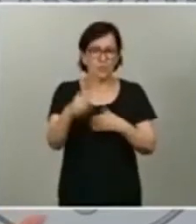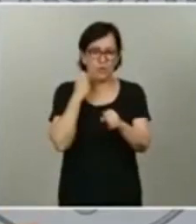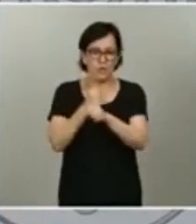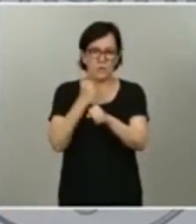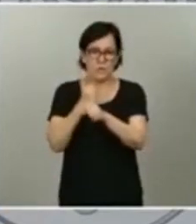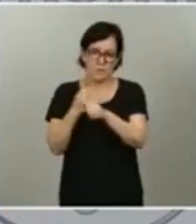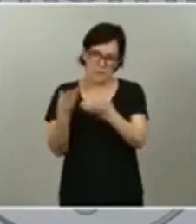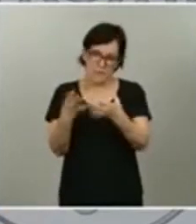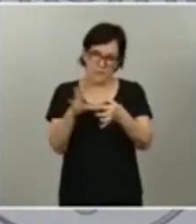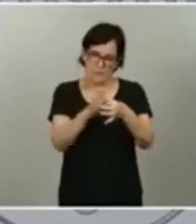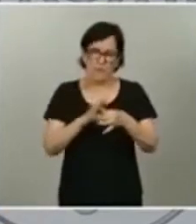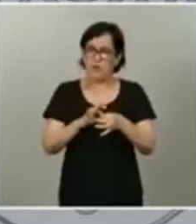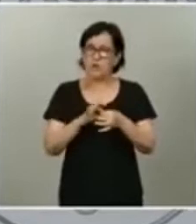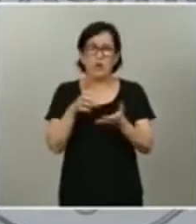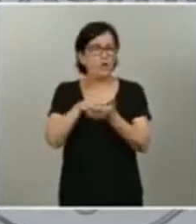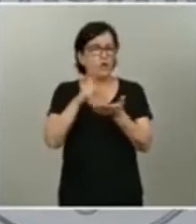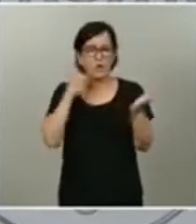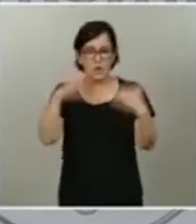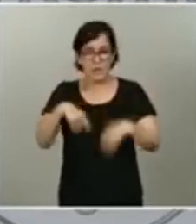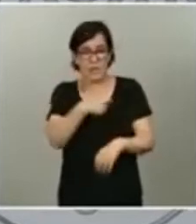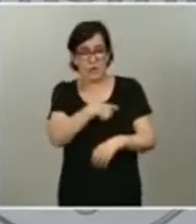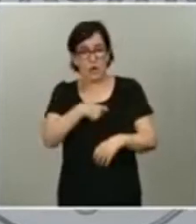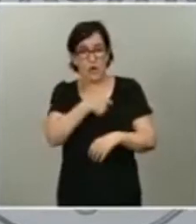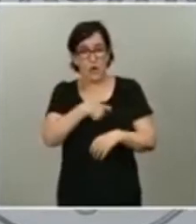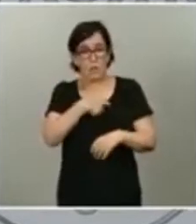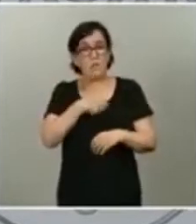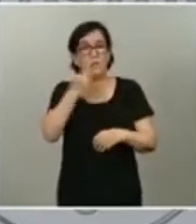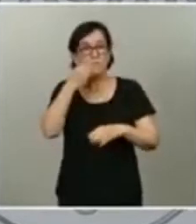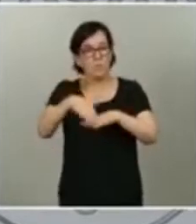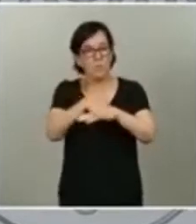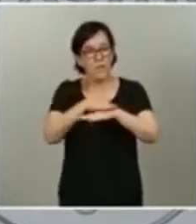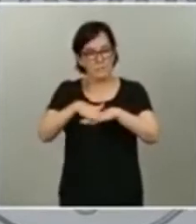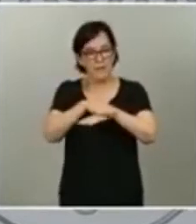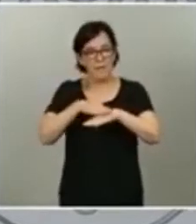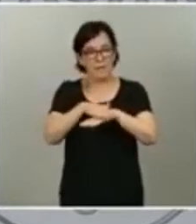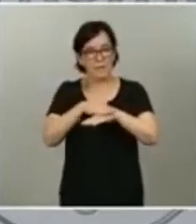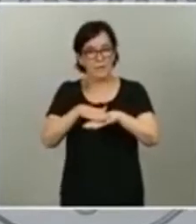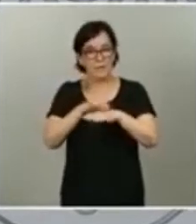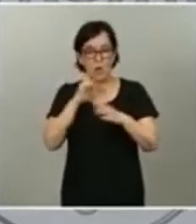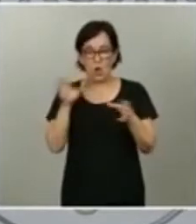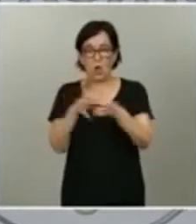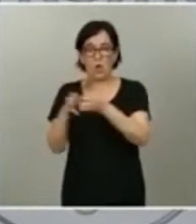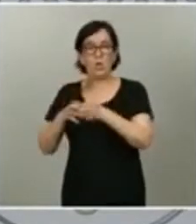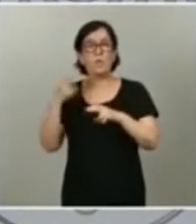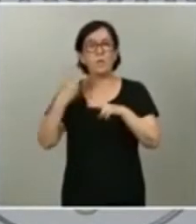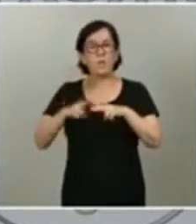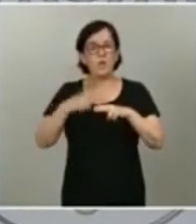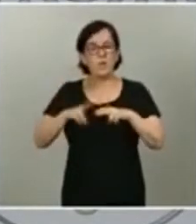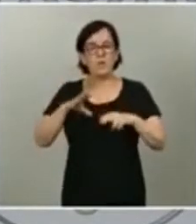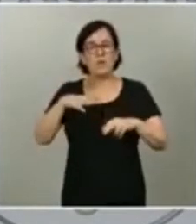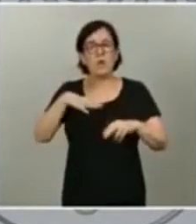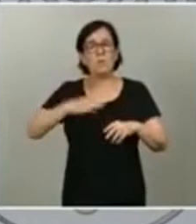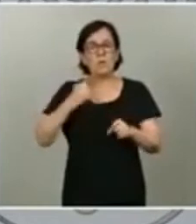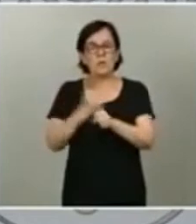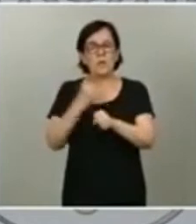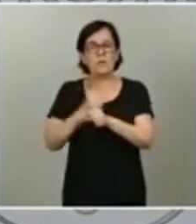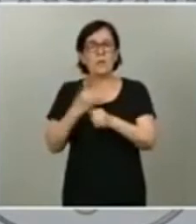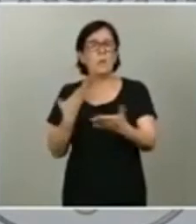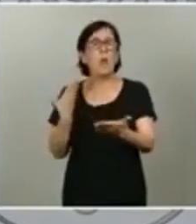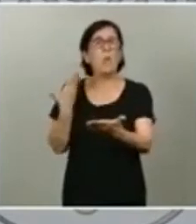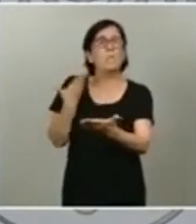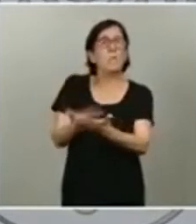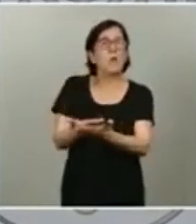Sin duda, esta comisión es una buena base para que ahora los grupos políticos puedan trabajar en una propuesta que